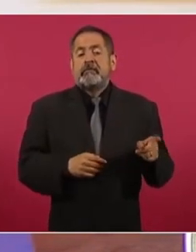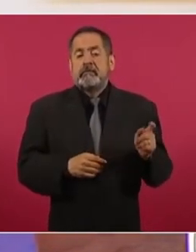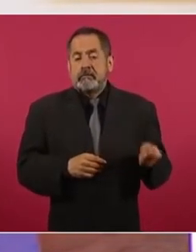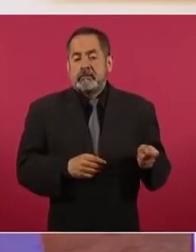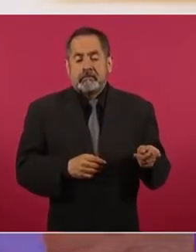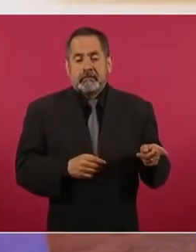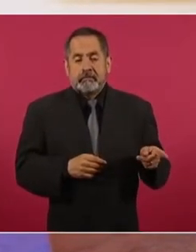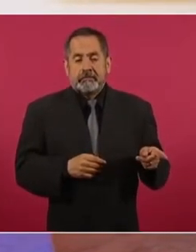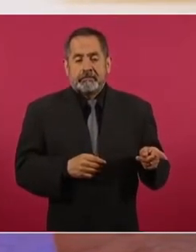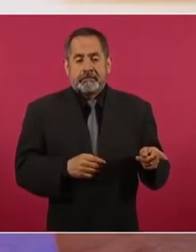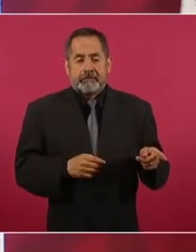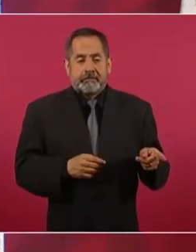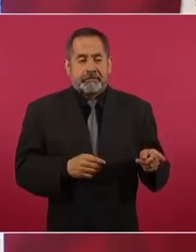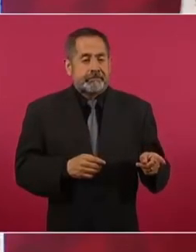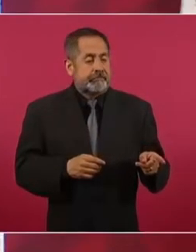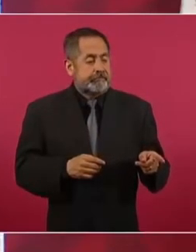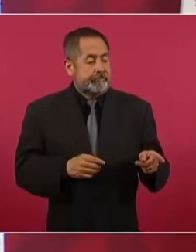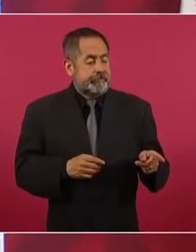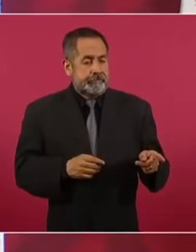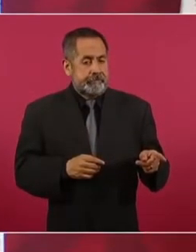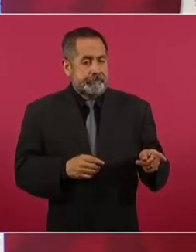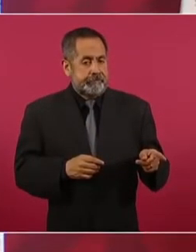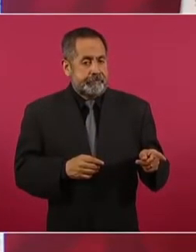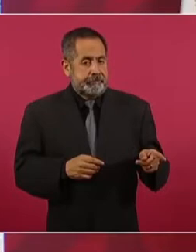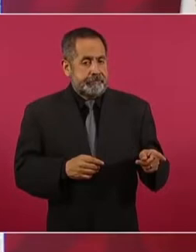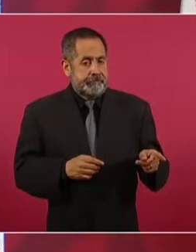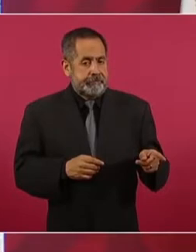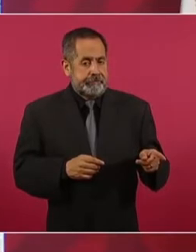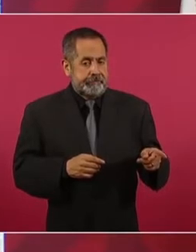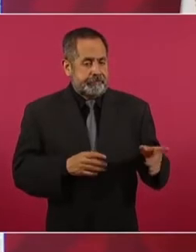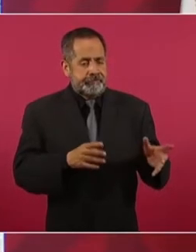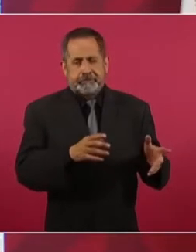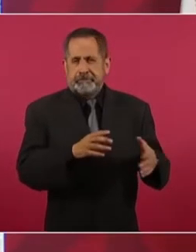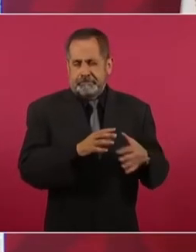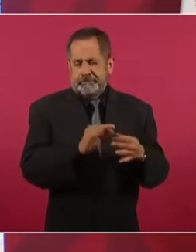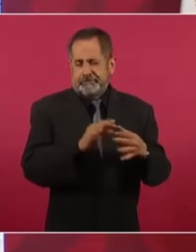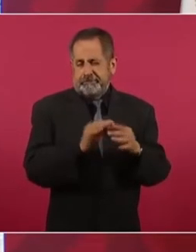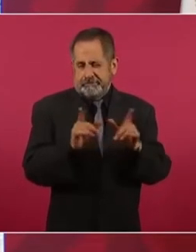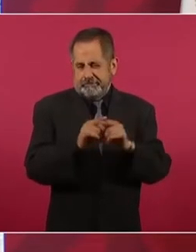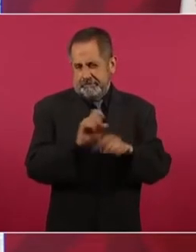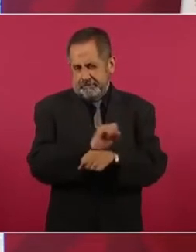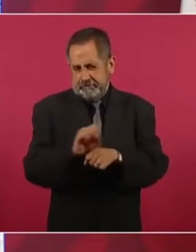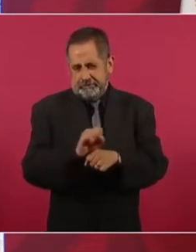para decir lo menos,